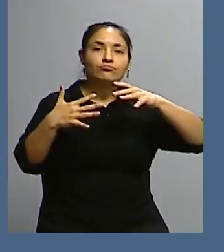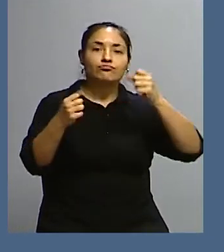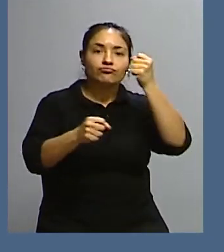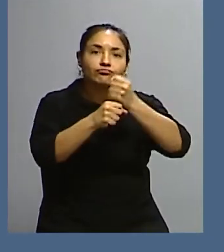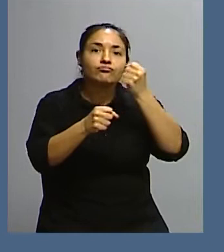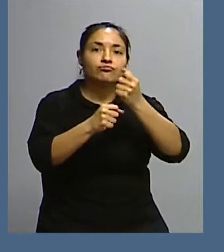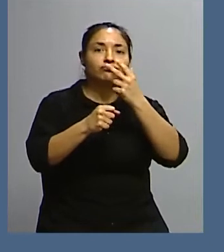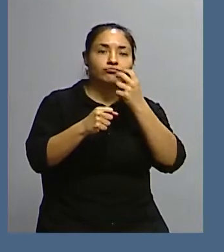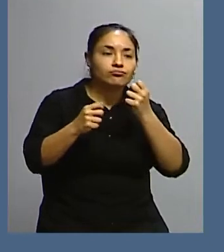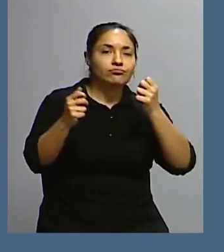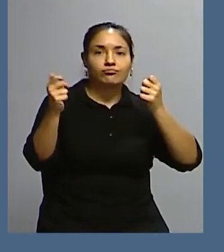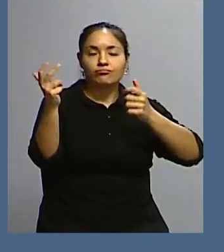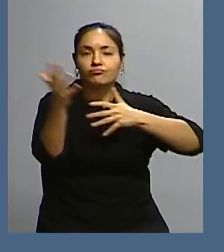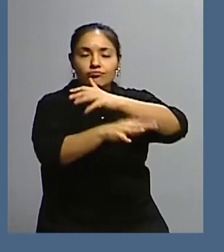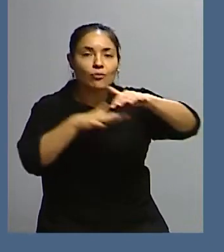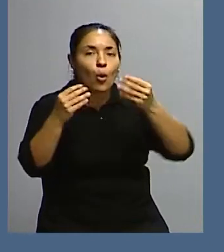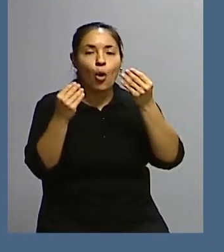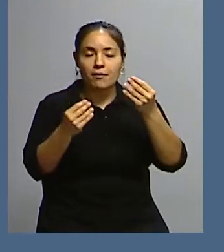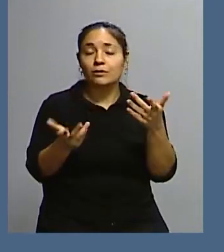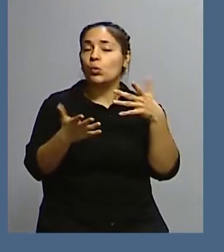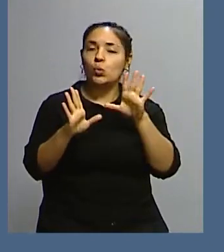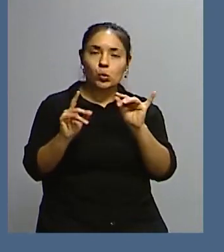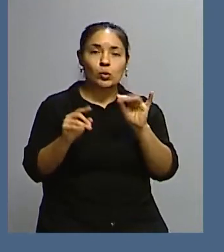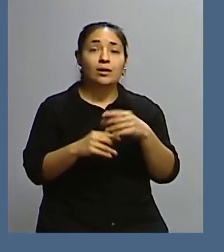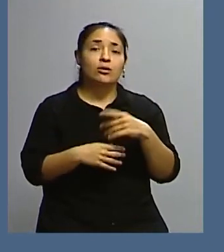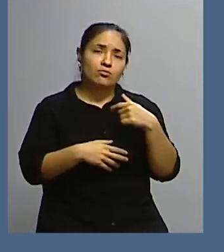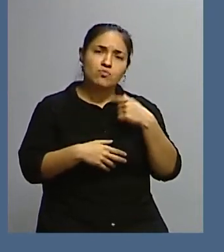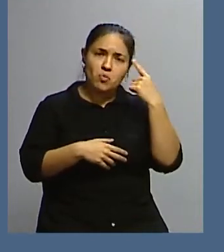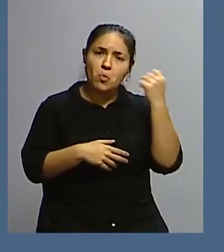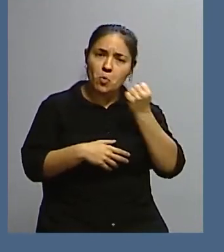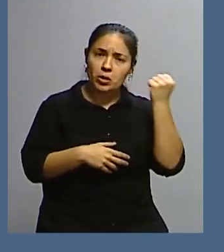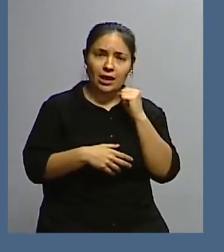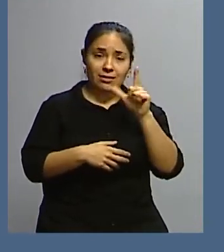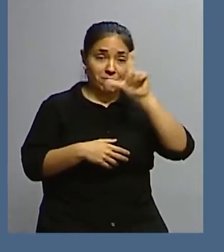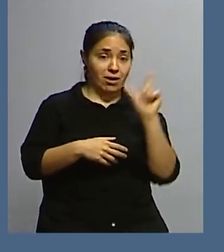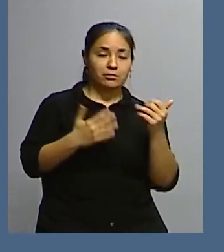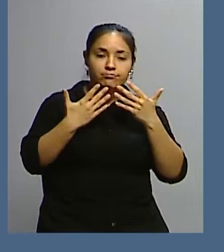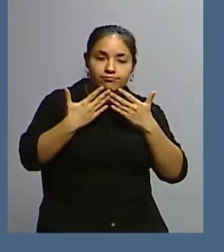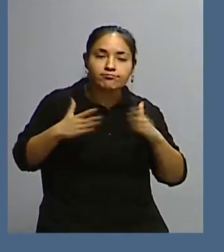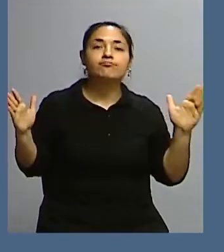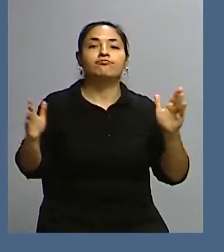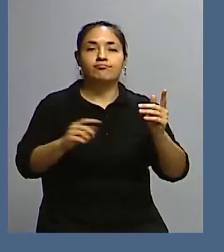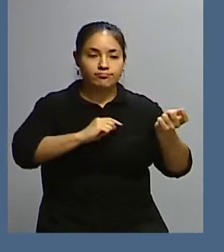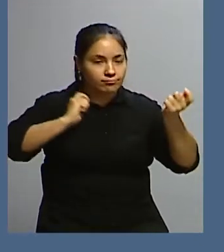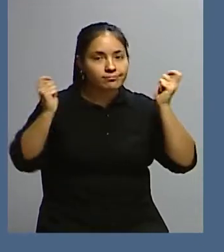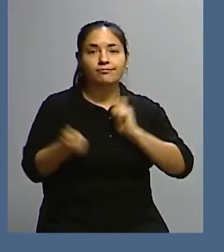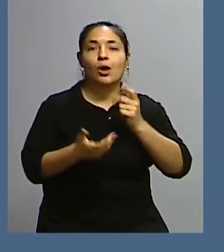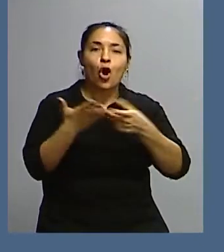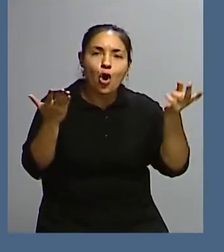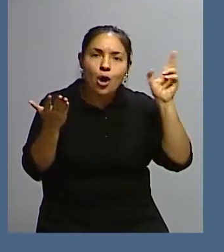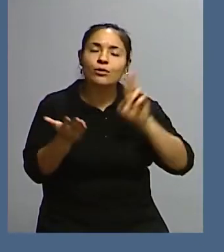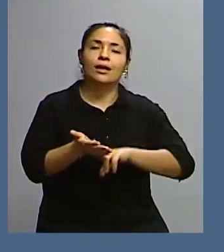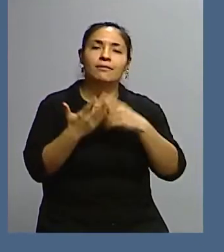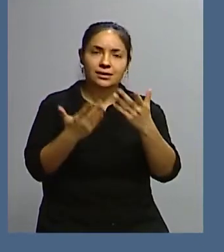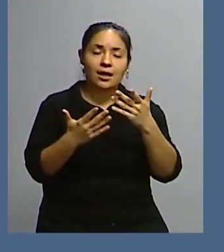clave que nosotros abramos nuestro país y podamos transformarnos nuevamente